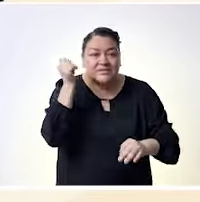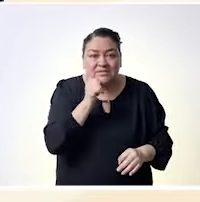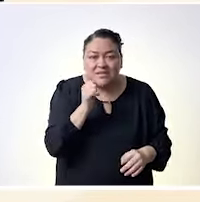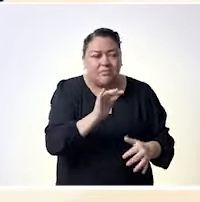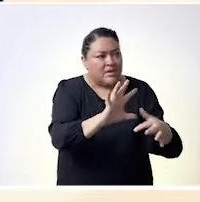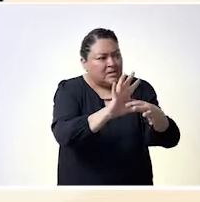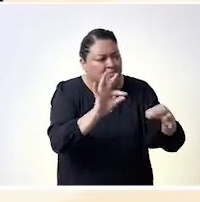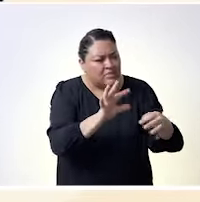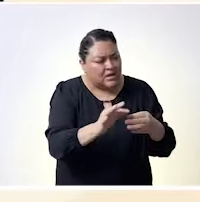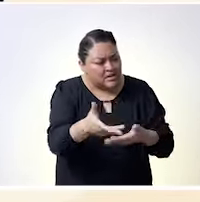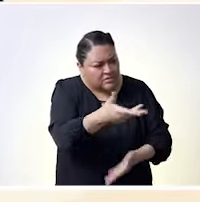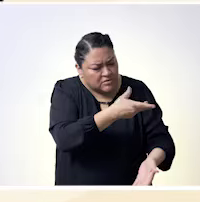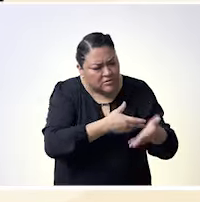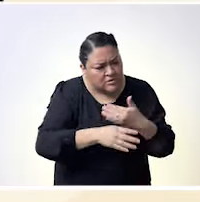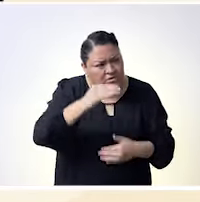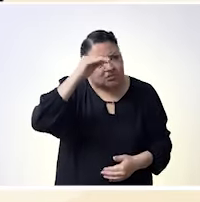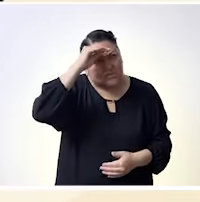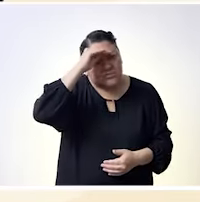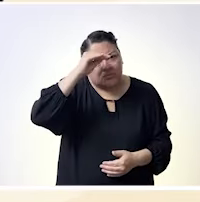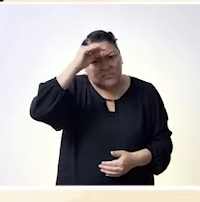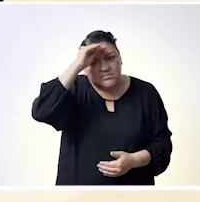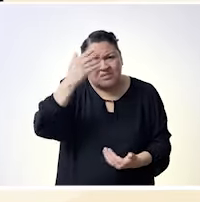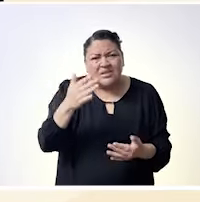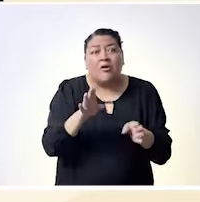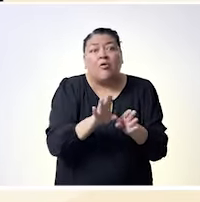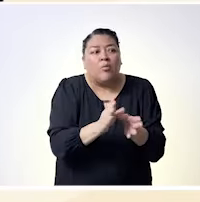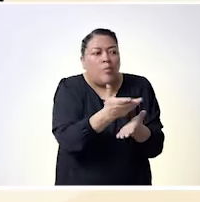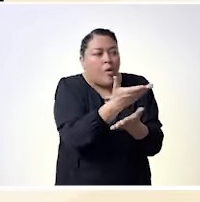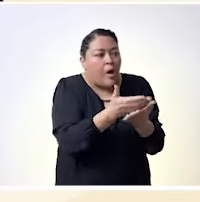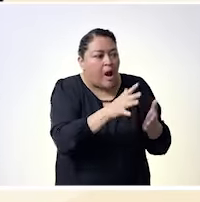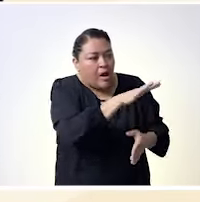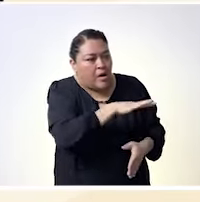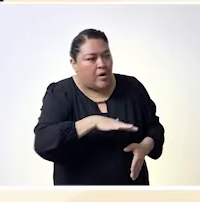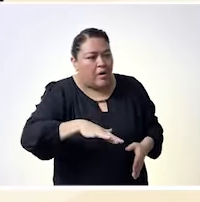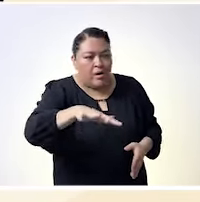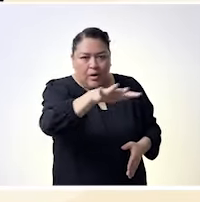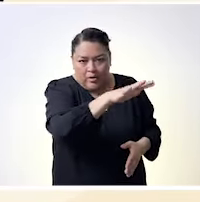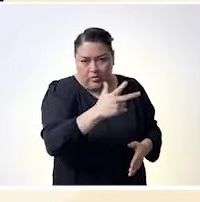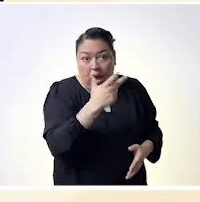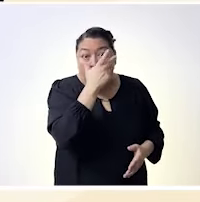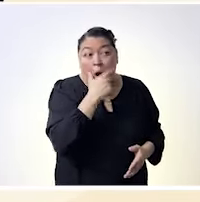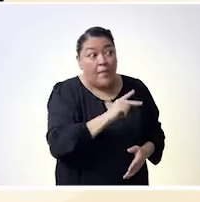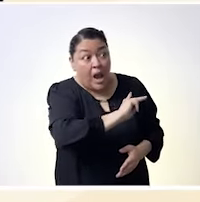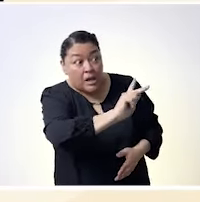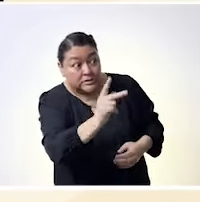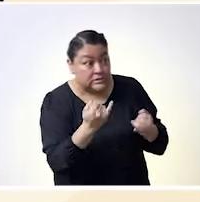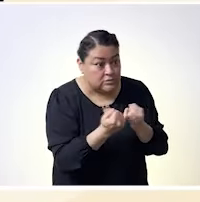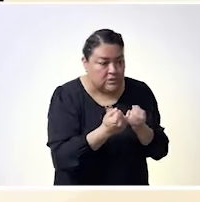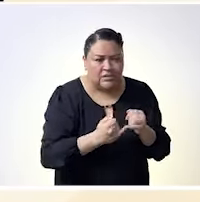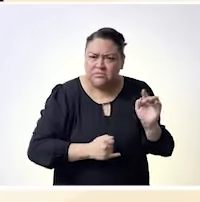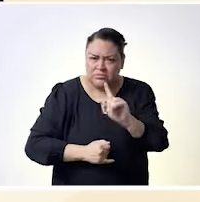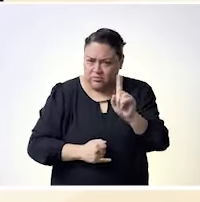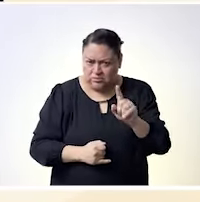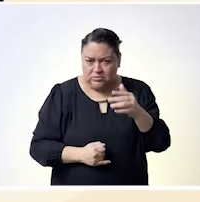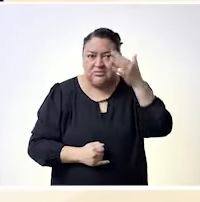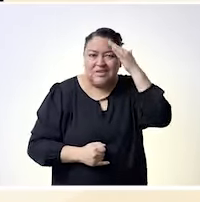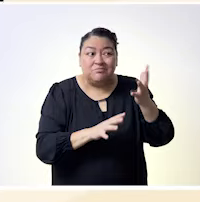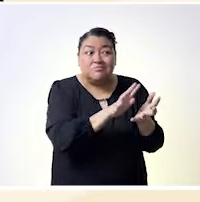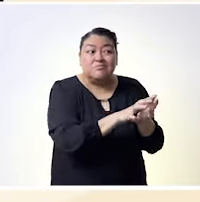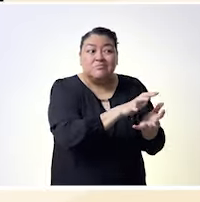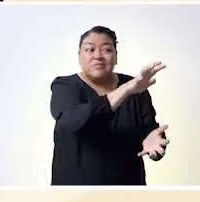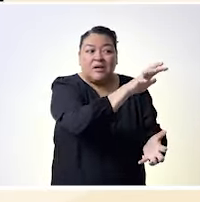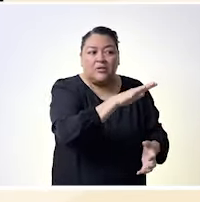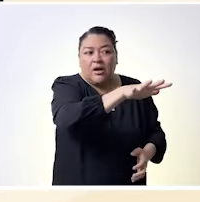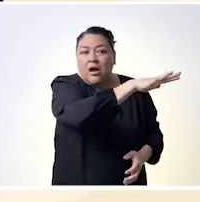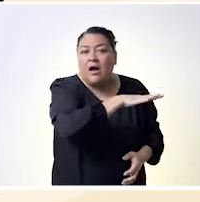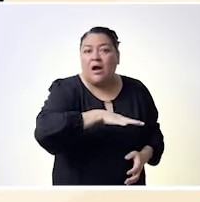desde afuera igual también para seguir generando un poco estos enconos y creo que el tema es que nadie vuelva a tener que batallar para